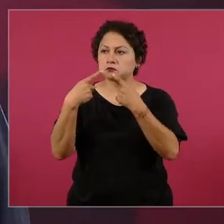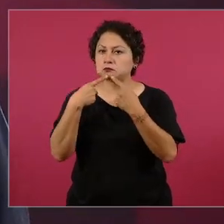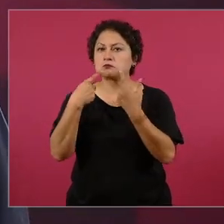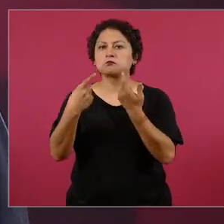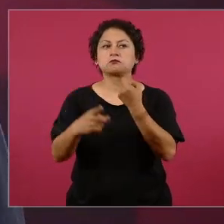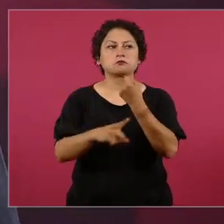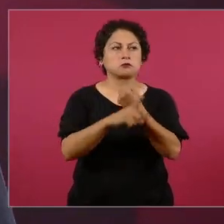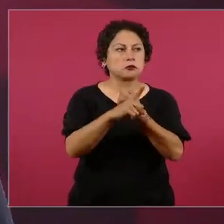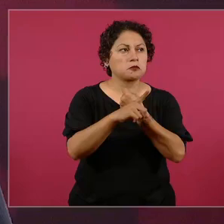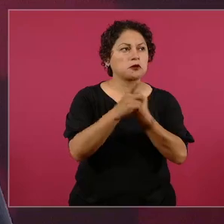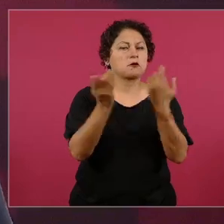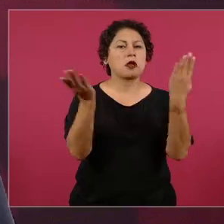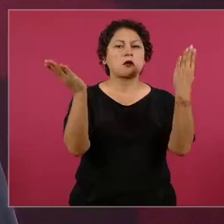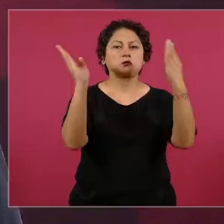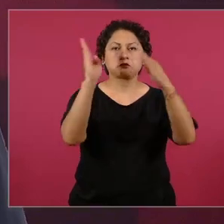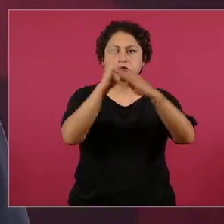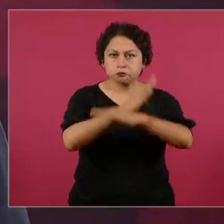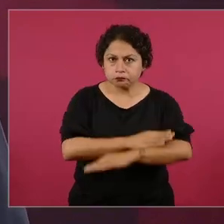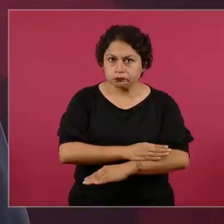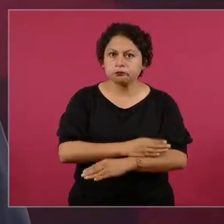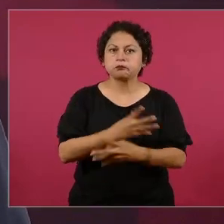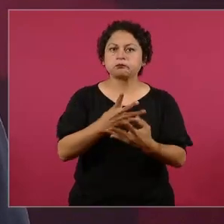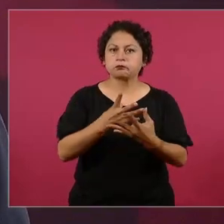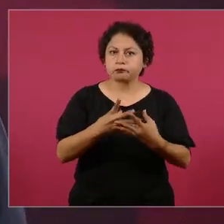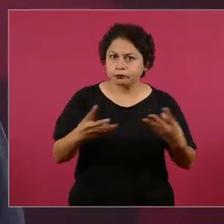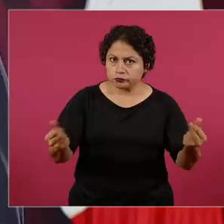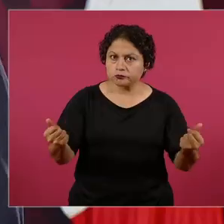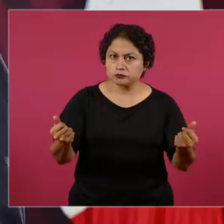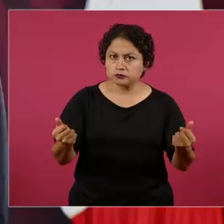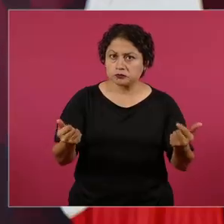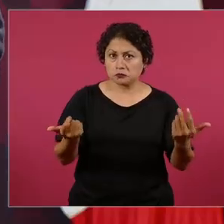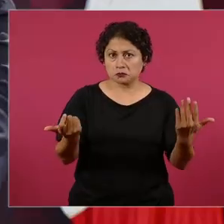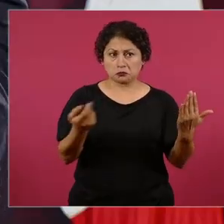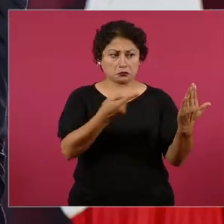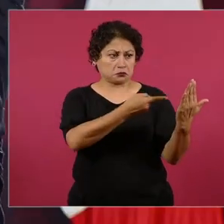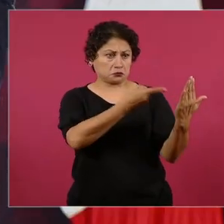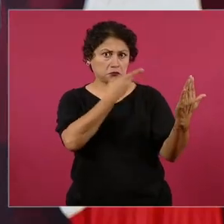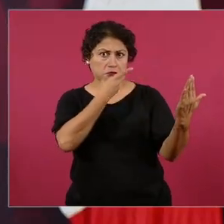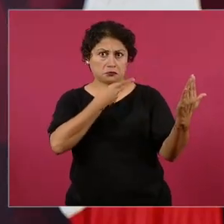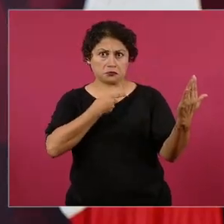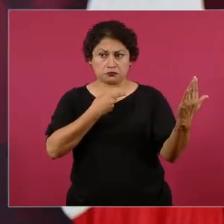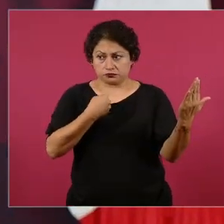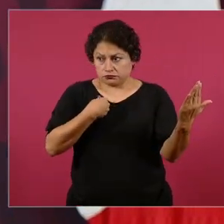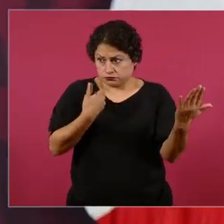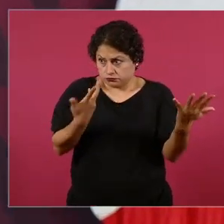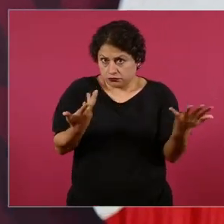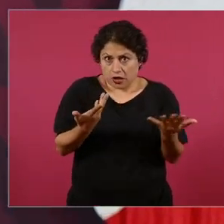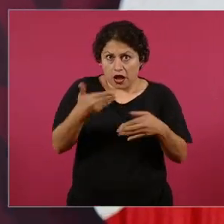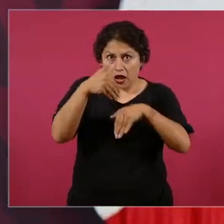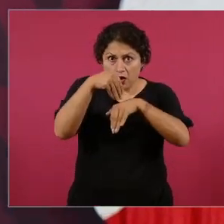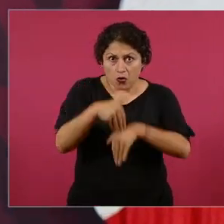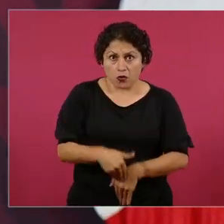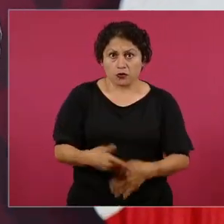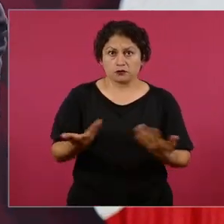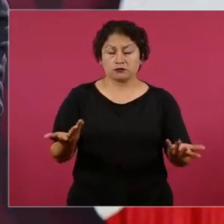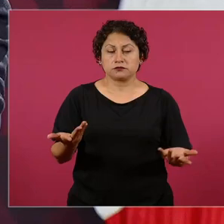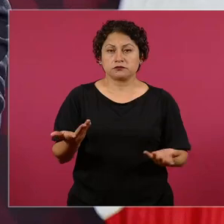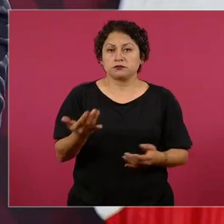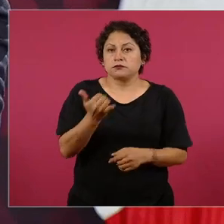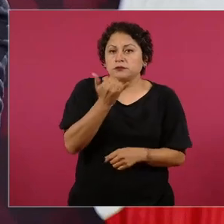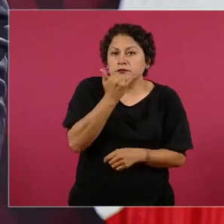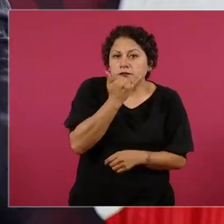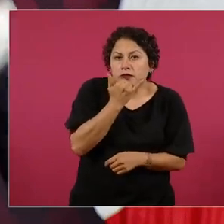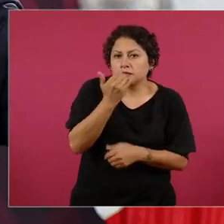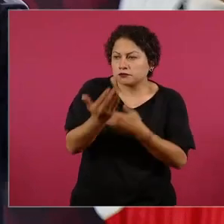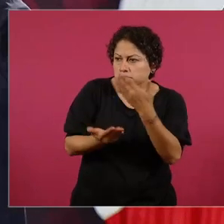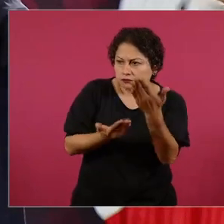y esos principios son los que aplicamos ¿cómo le vamos a permitir al embajador con todo nuestro respeto